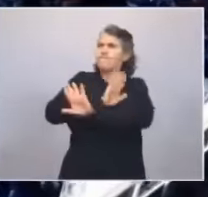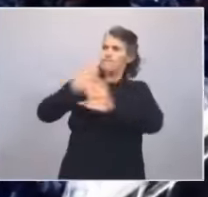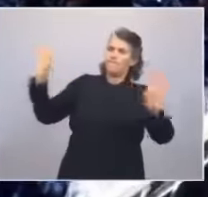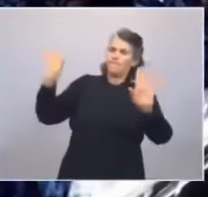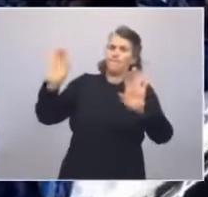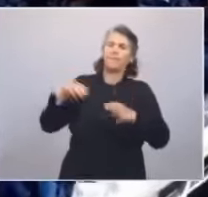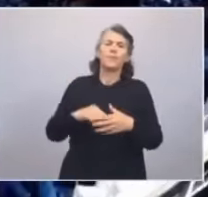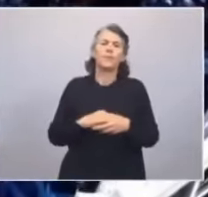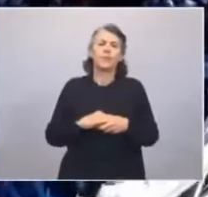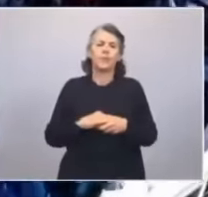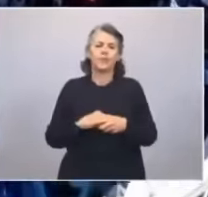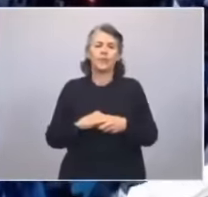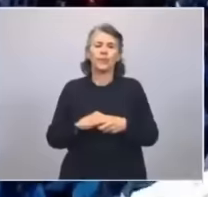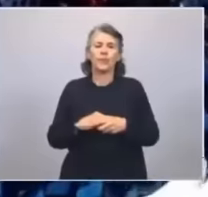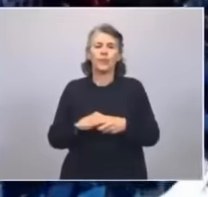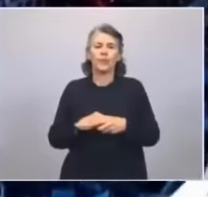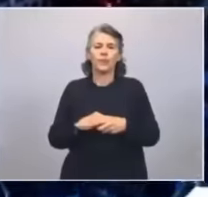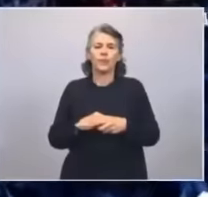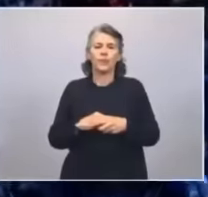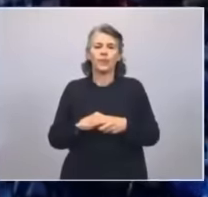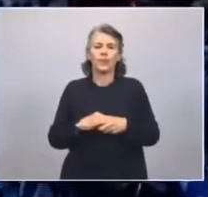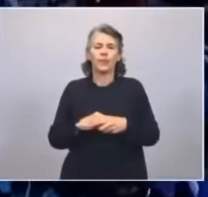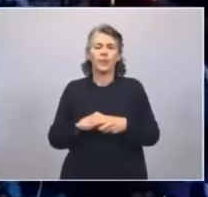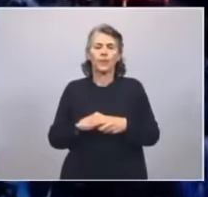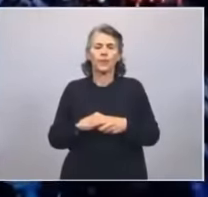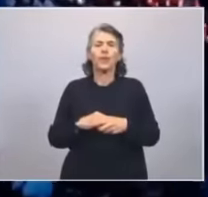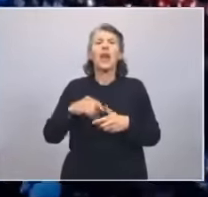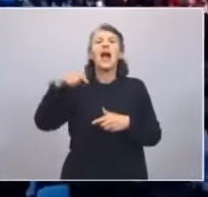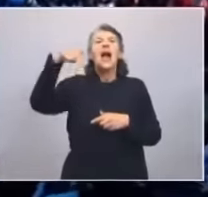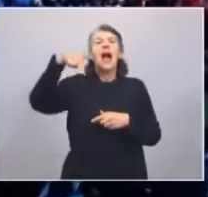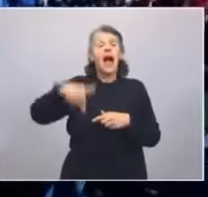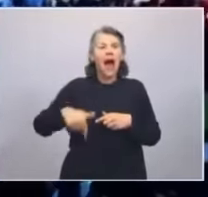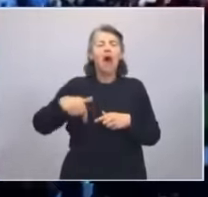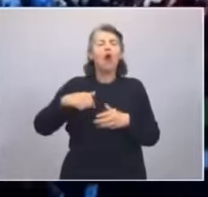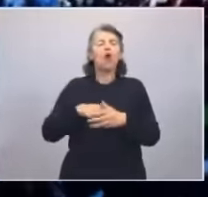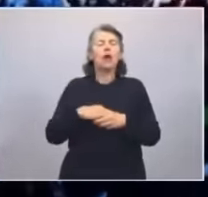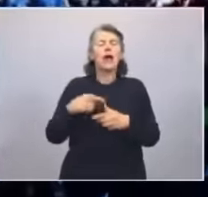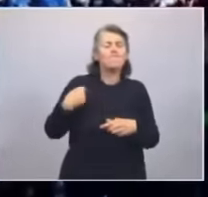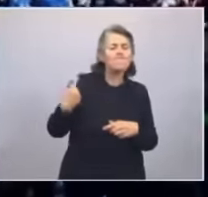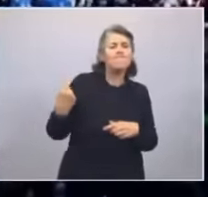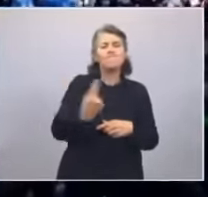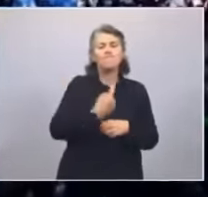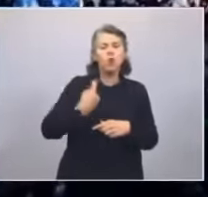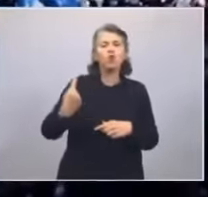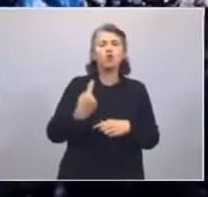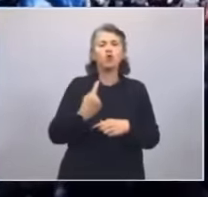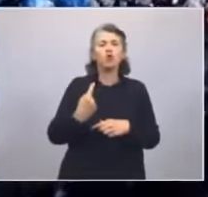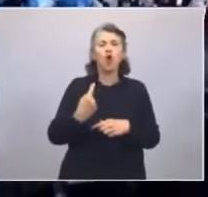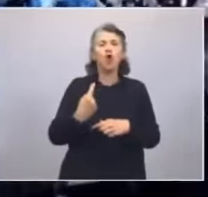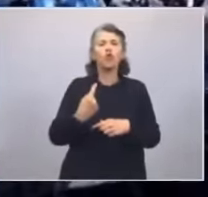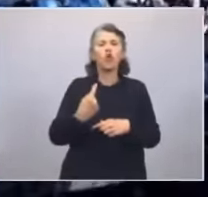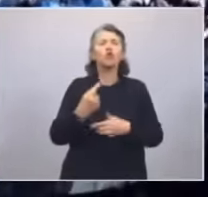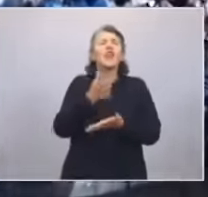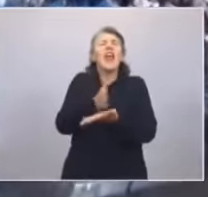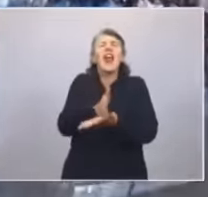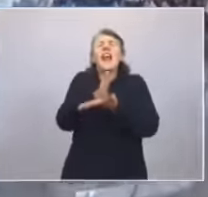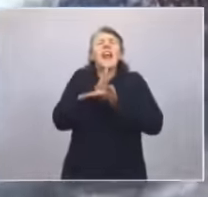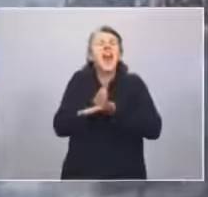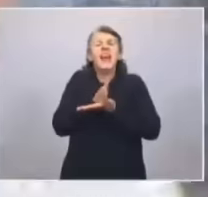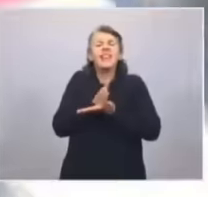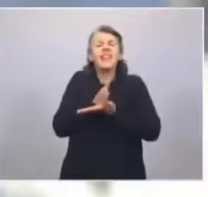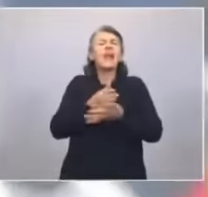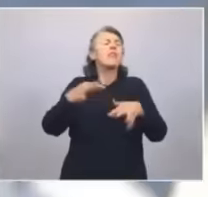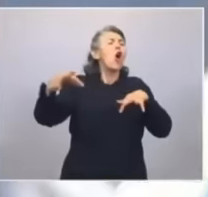Venimos además a ratificar nuestra lealtad y nuestro